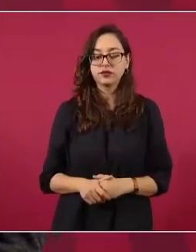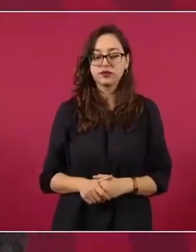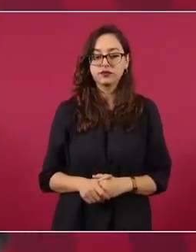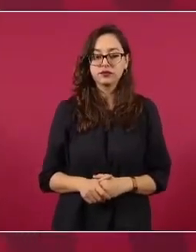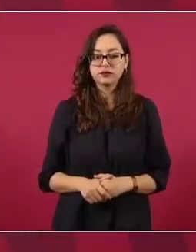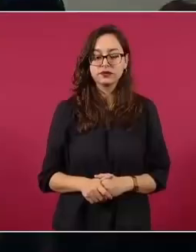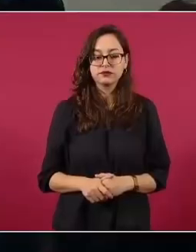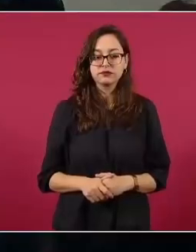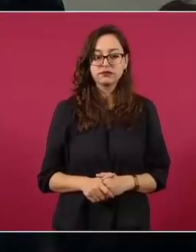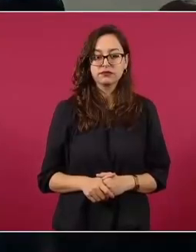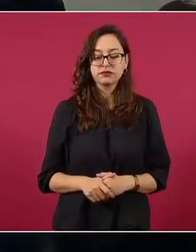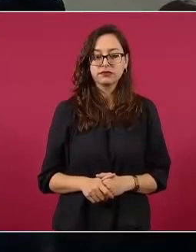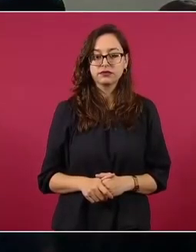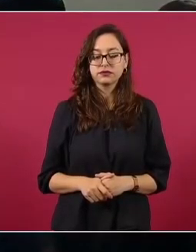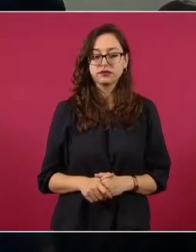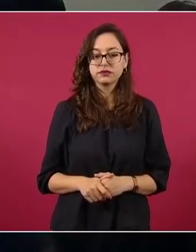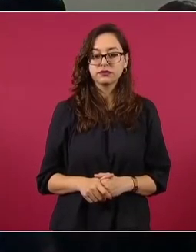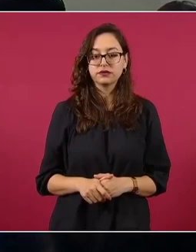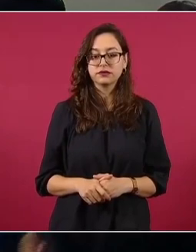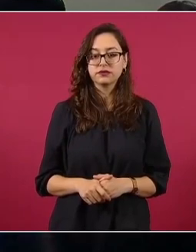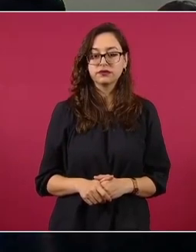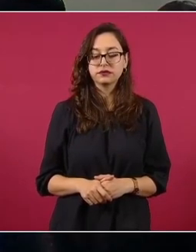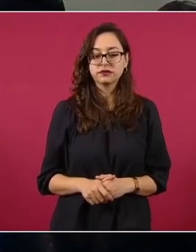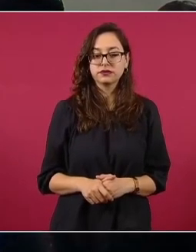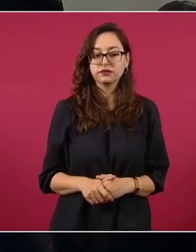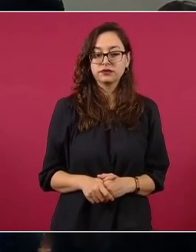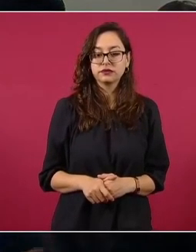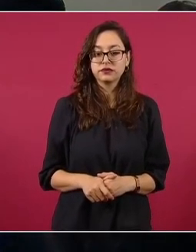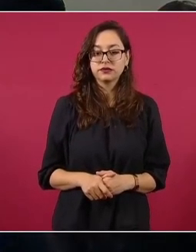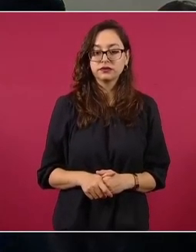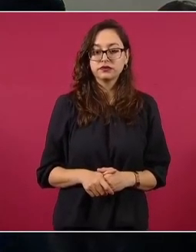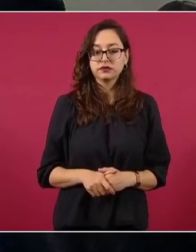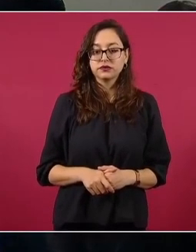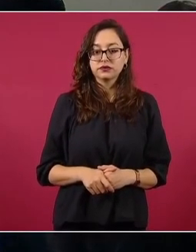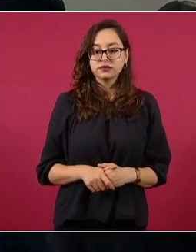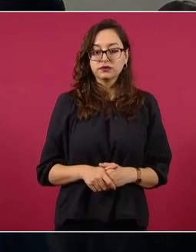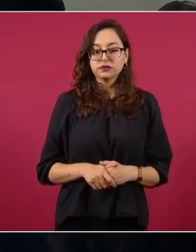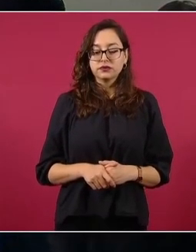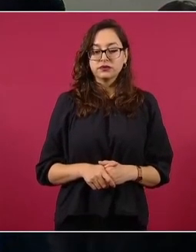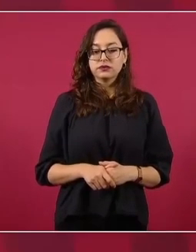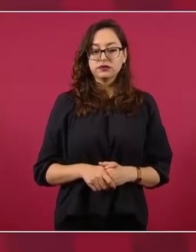como se va a convertir en realidad,